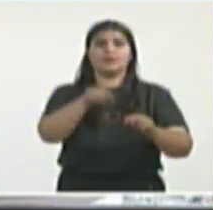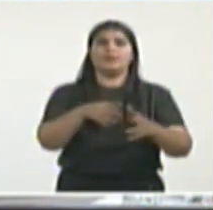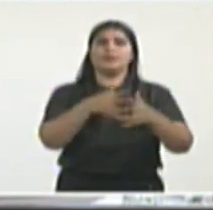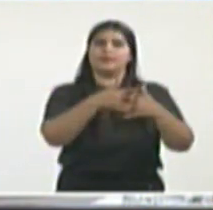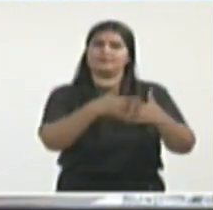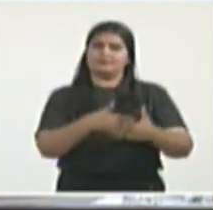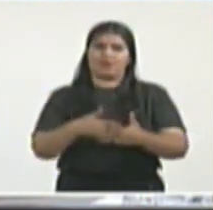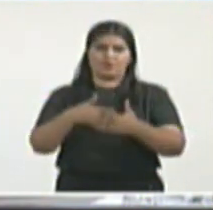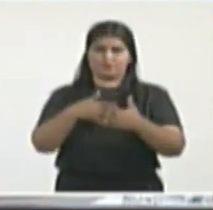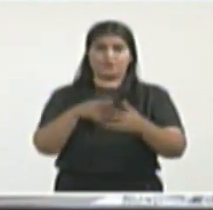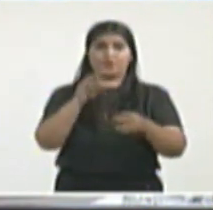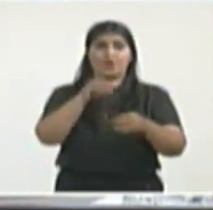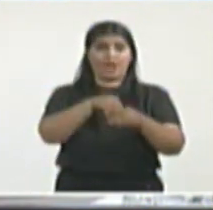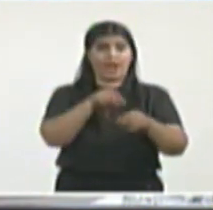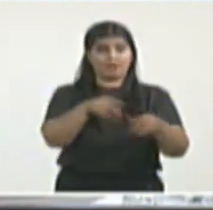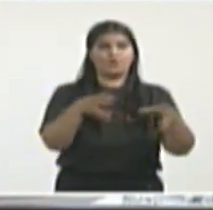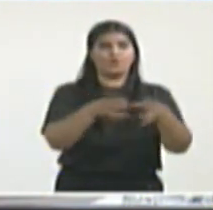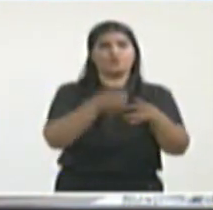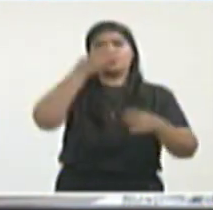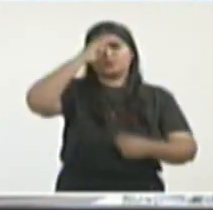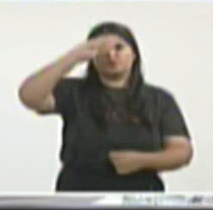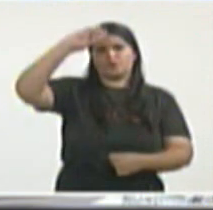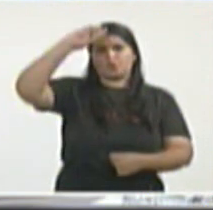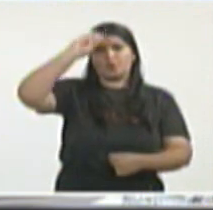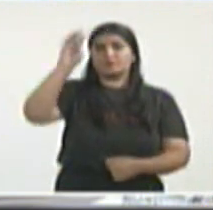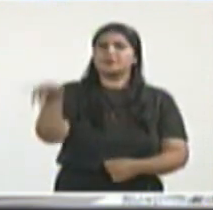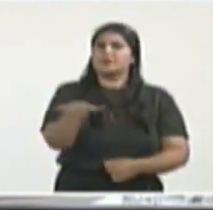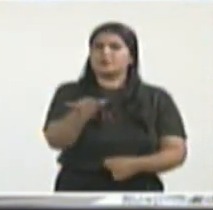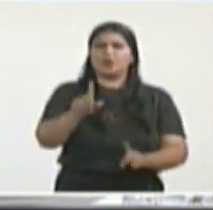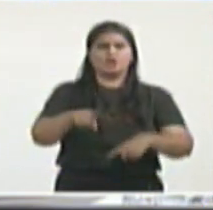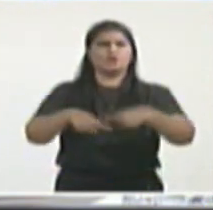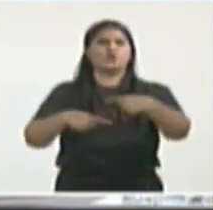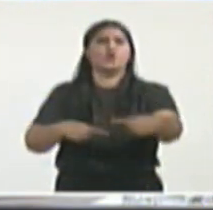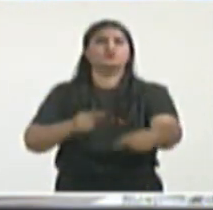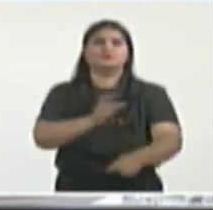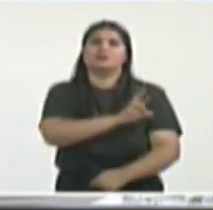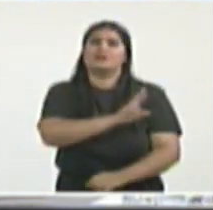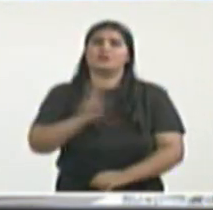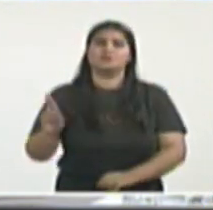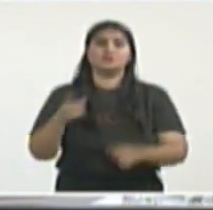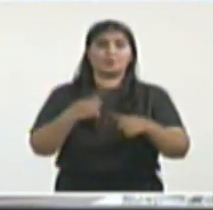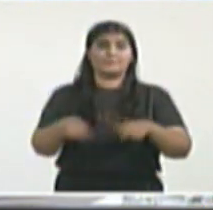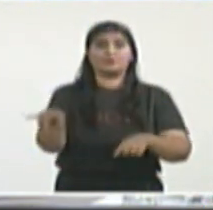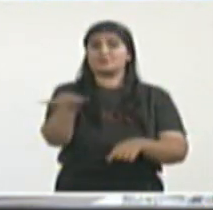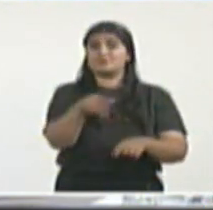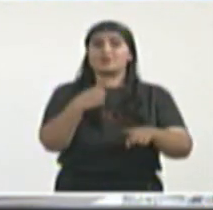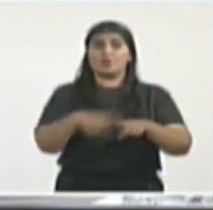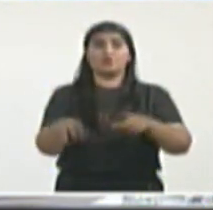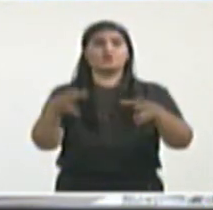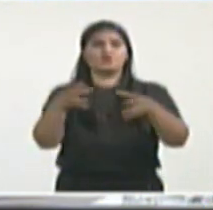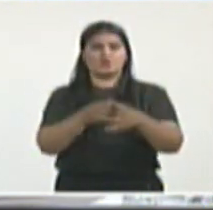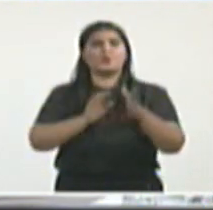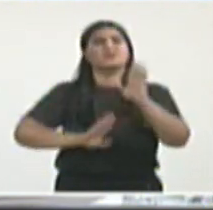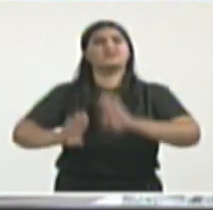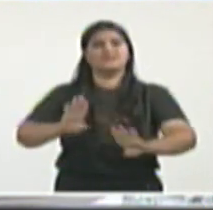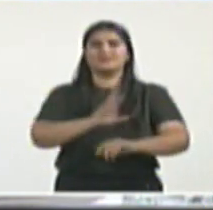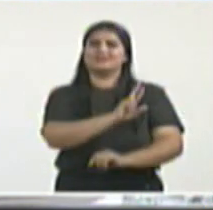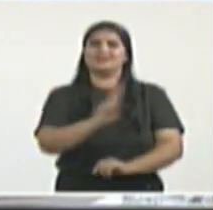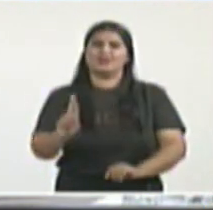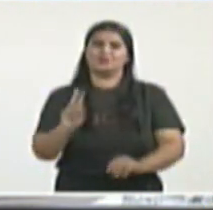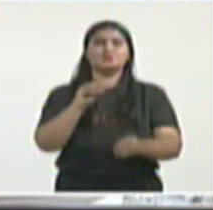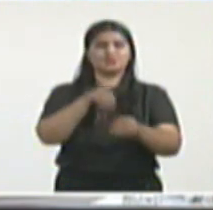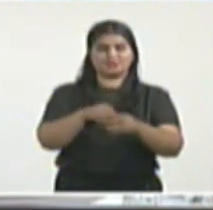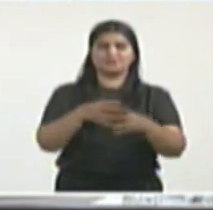campaña fracasó totalmente frente al hecho objetivo que se ve en la pantalla, en las luces verdes con los votos de los